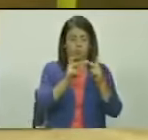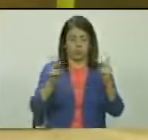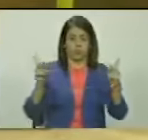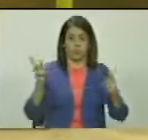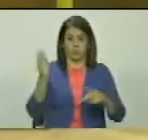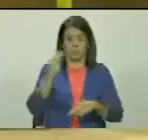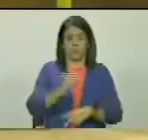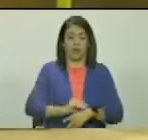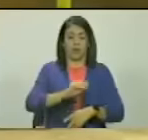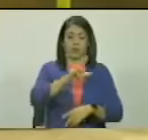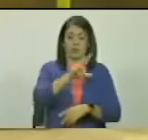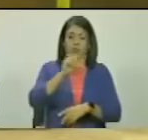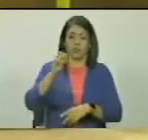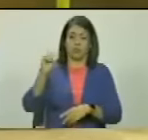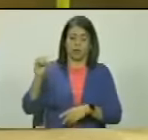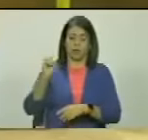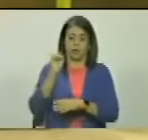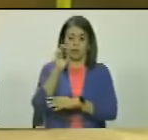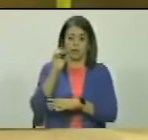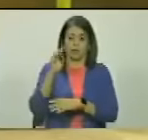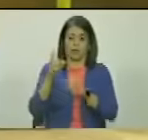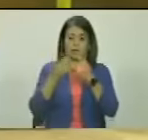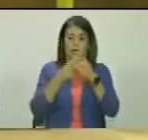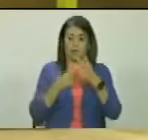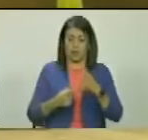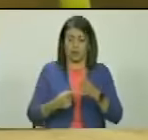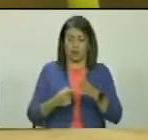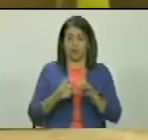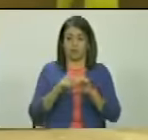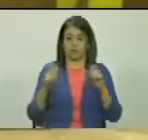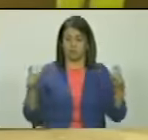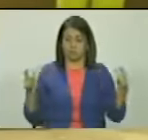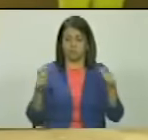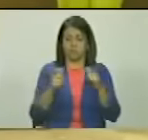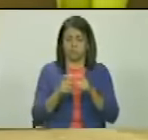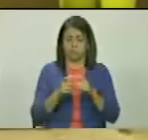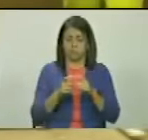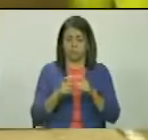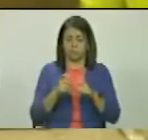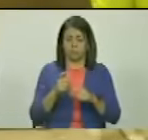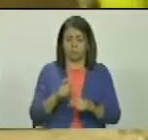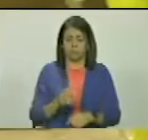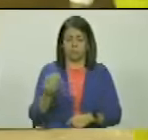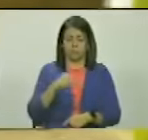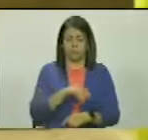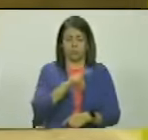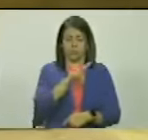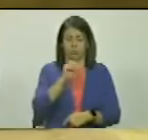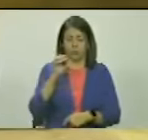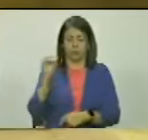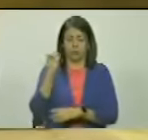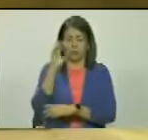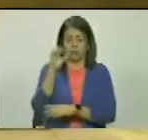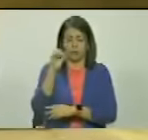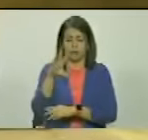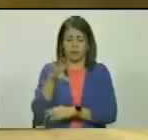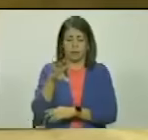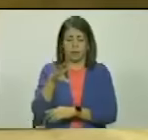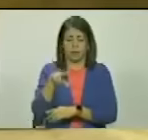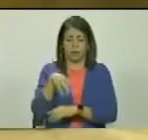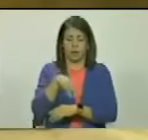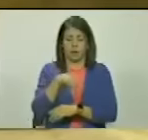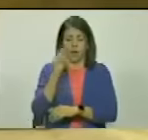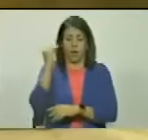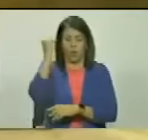200 asambleas de distinto tenor, ¿ah? Más de 200 asambleas de distinto tenor